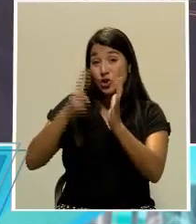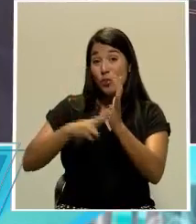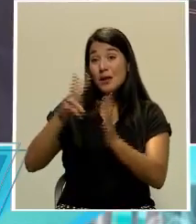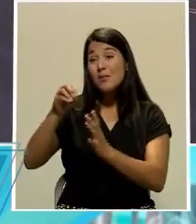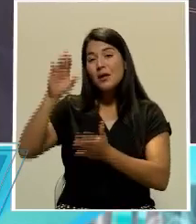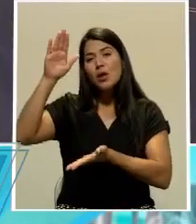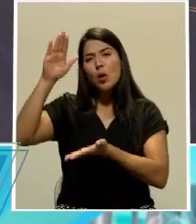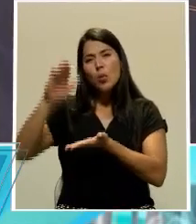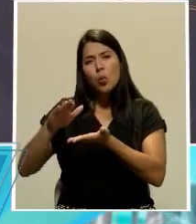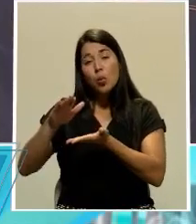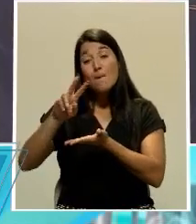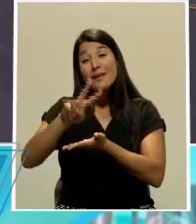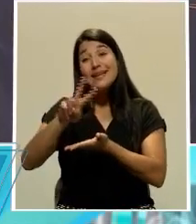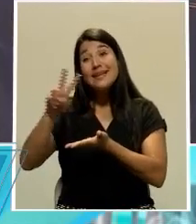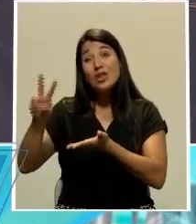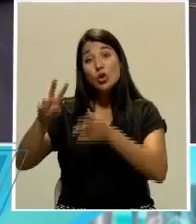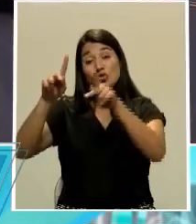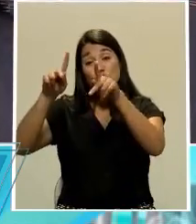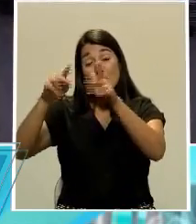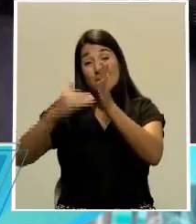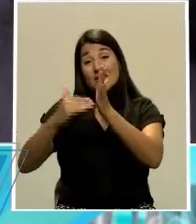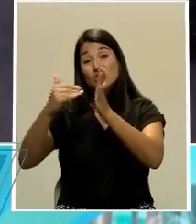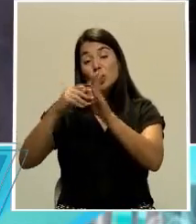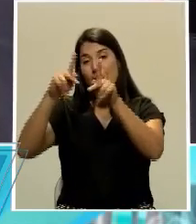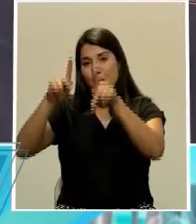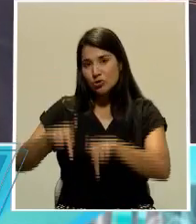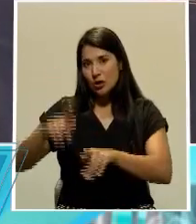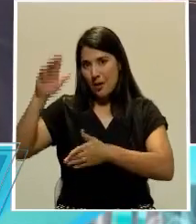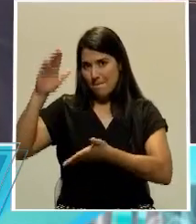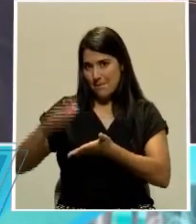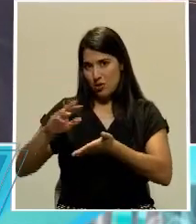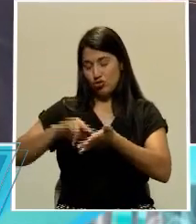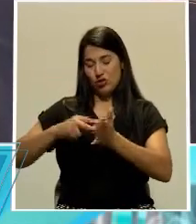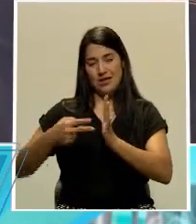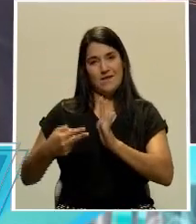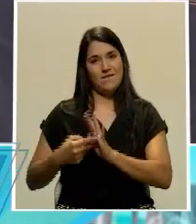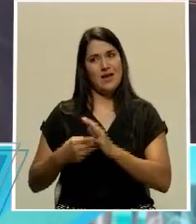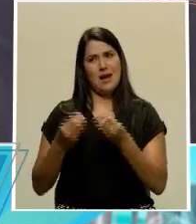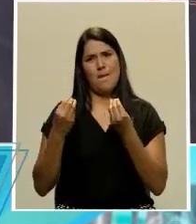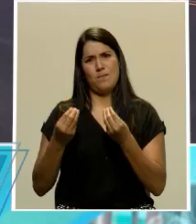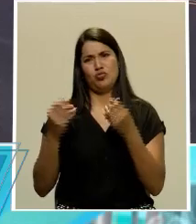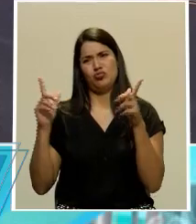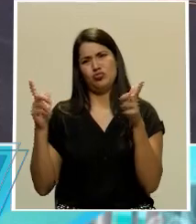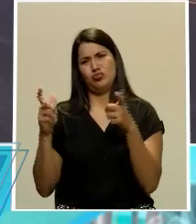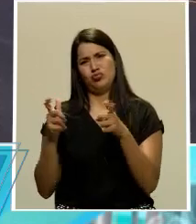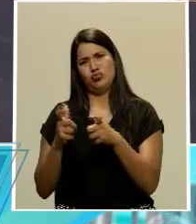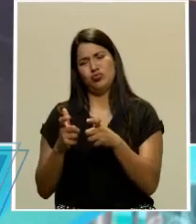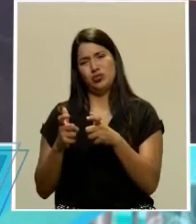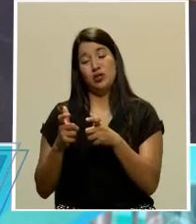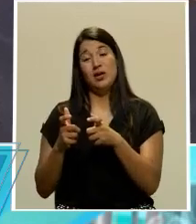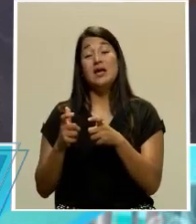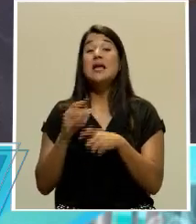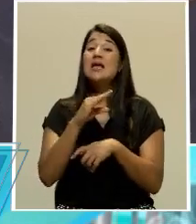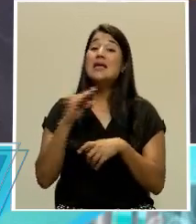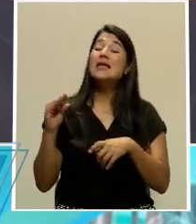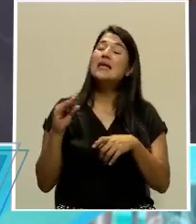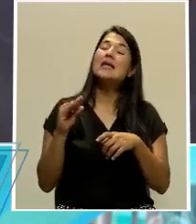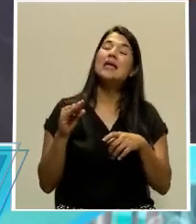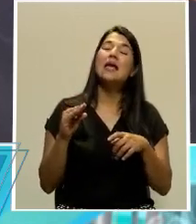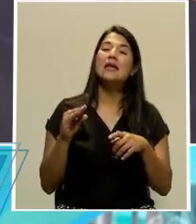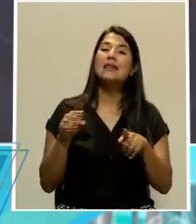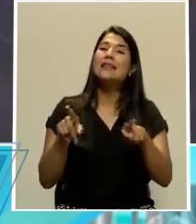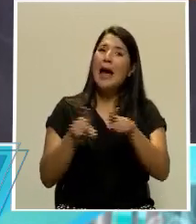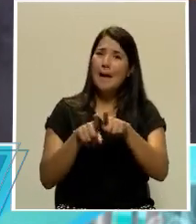22 millones de usuarios. Esto representa una disminución significativa en relación a la cantidad de usuarios transportados. Y la caída más